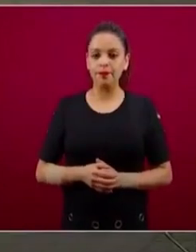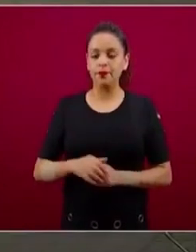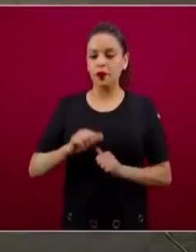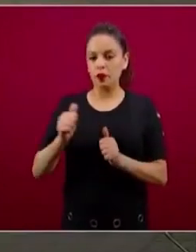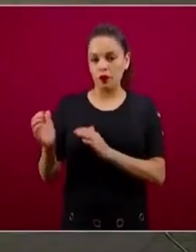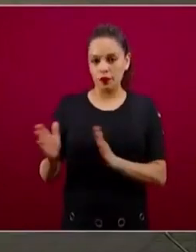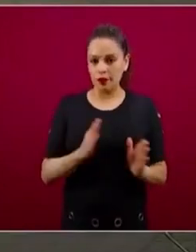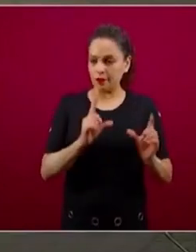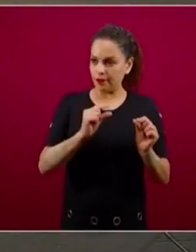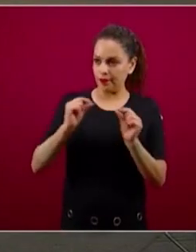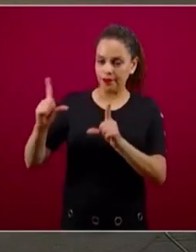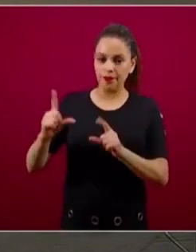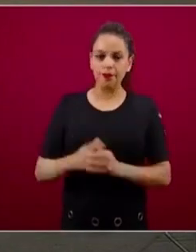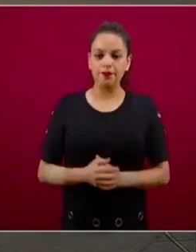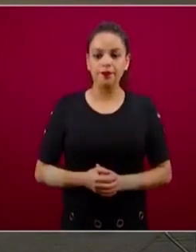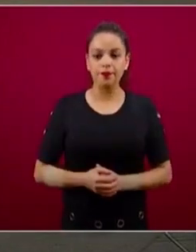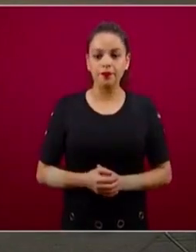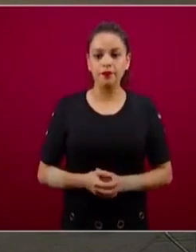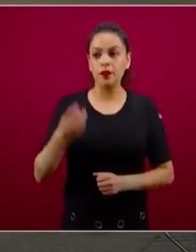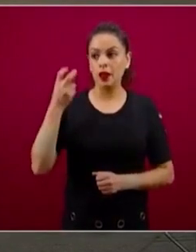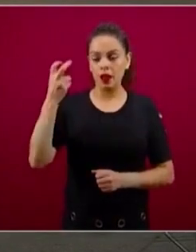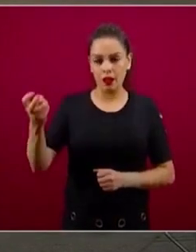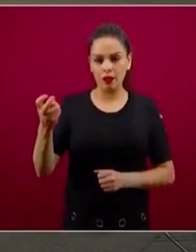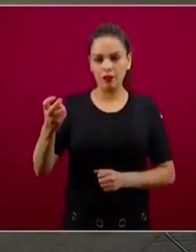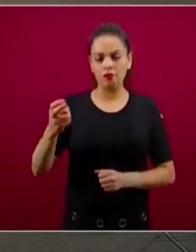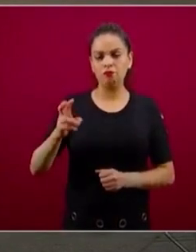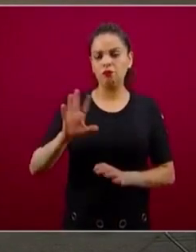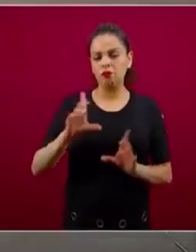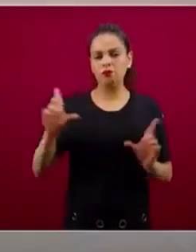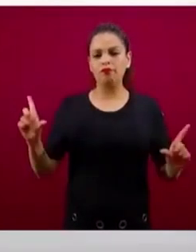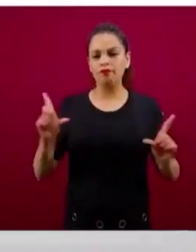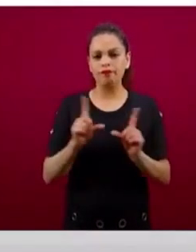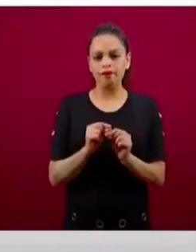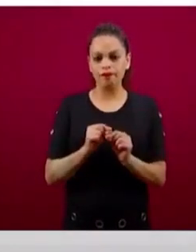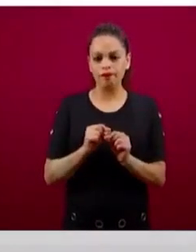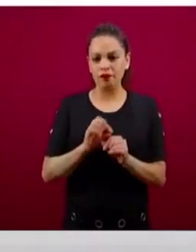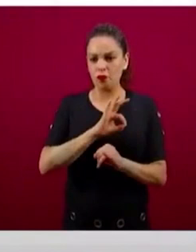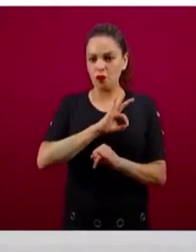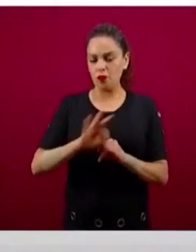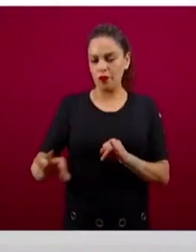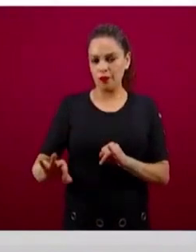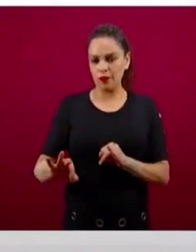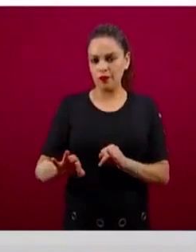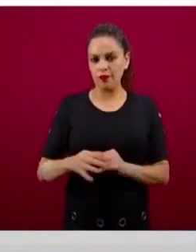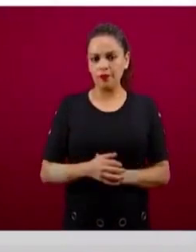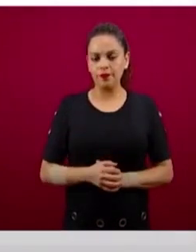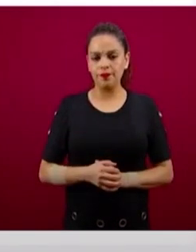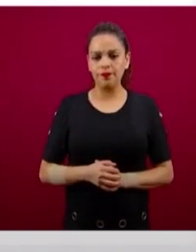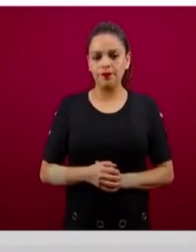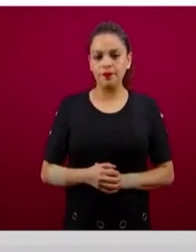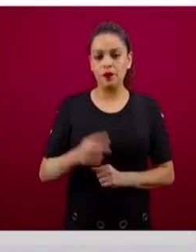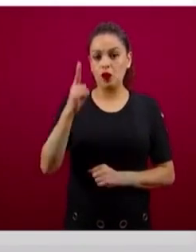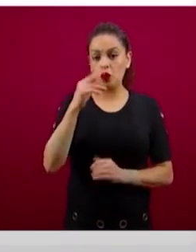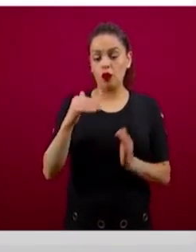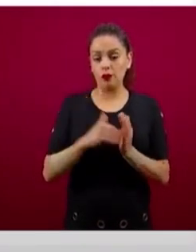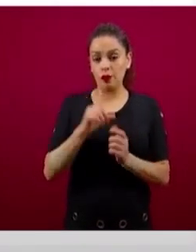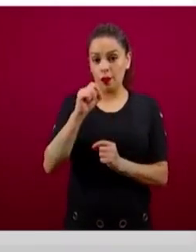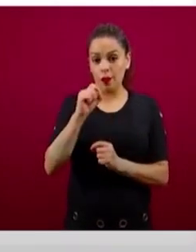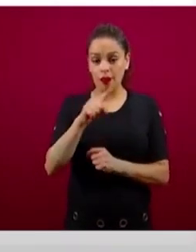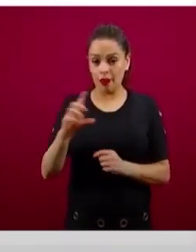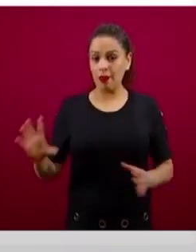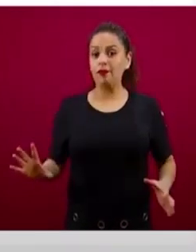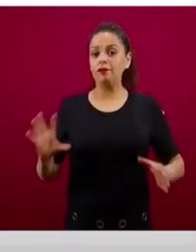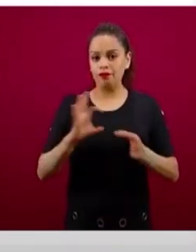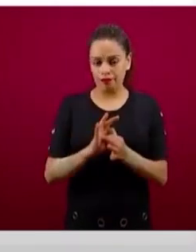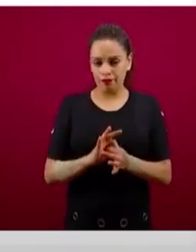Esto es una lámina de conclusión, una lámina resumen. Estamos hablando entonces, digamos, todo lo que corresponde a 2020, 20